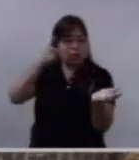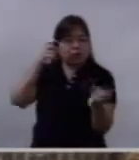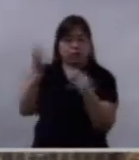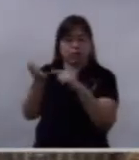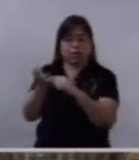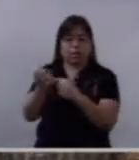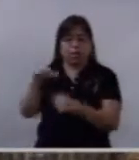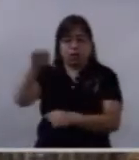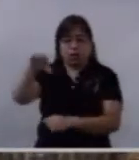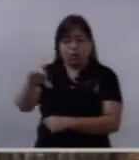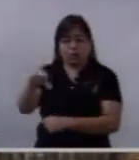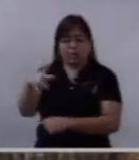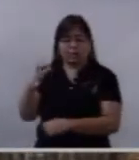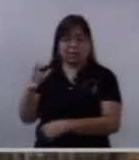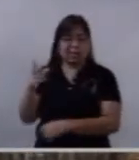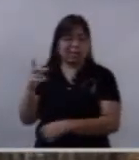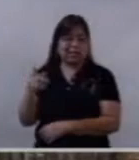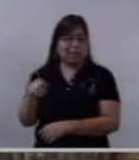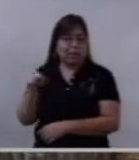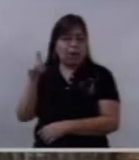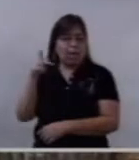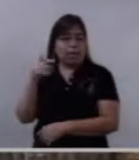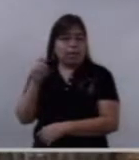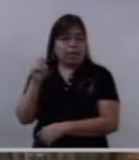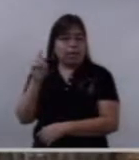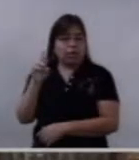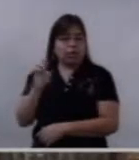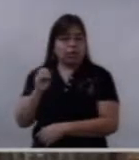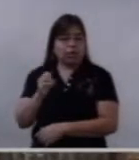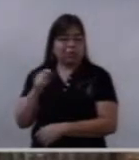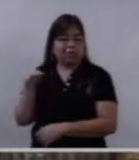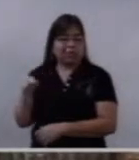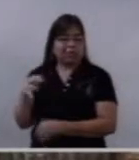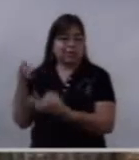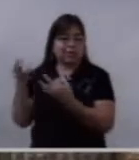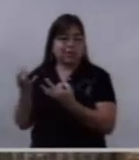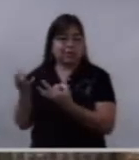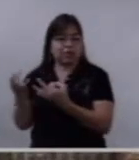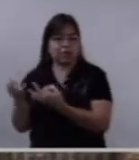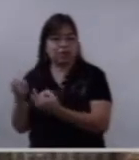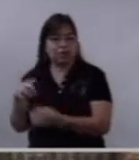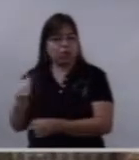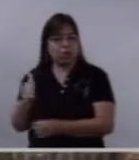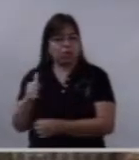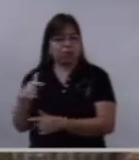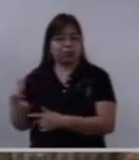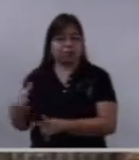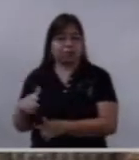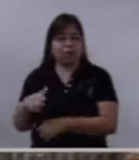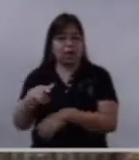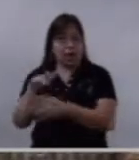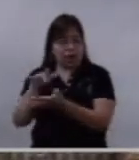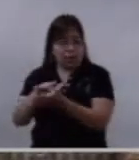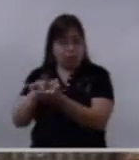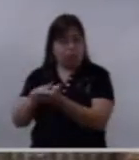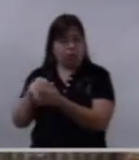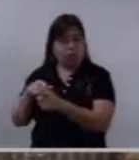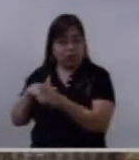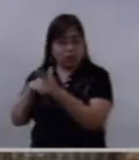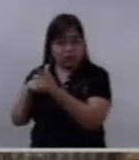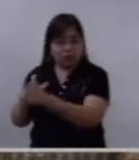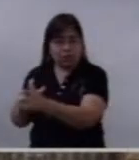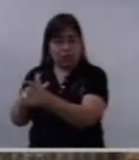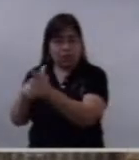A veces se deja guiar por el Señor, otras veces sigue sus